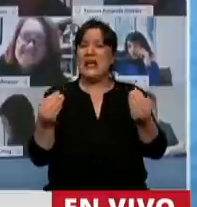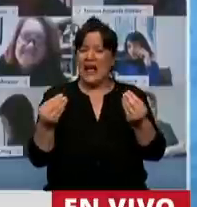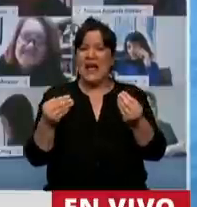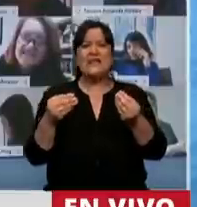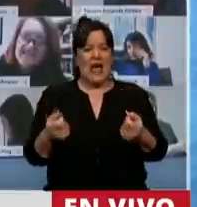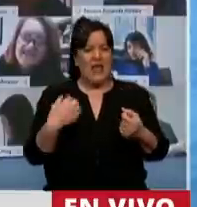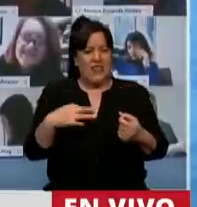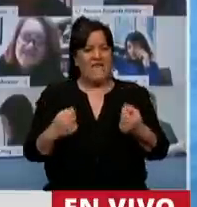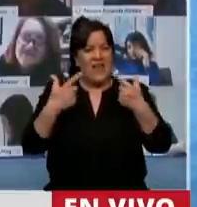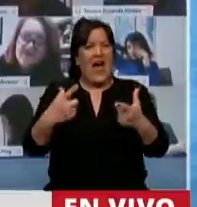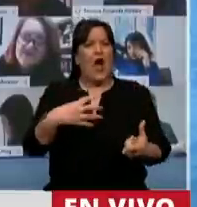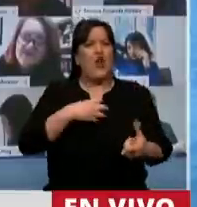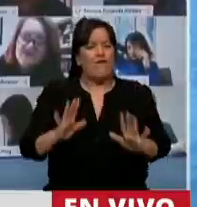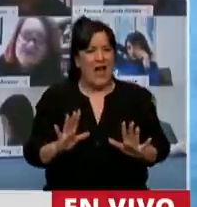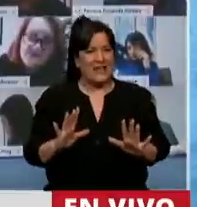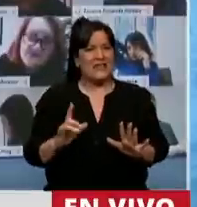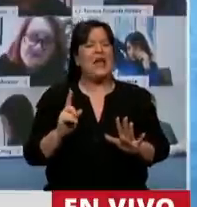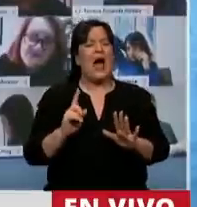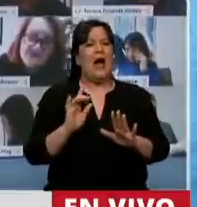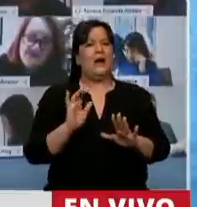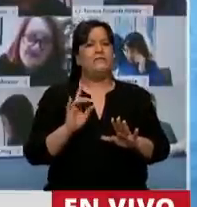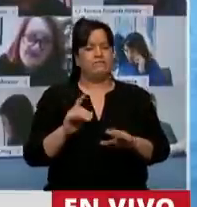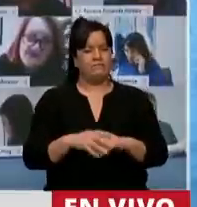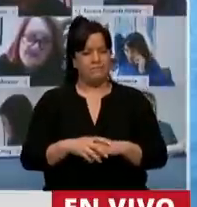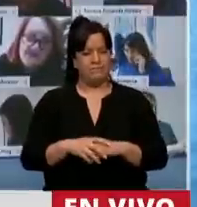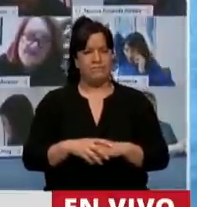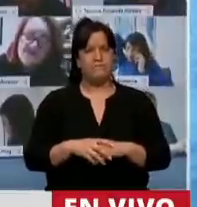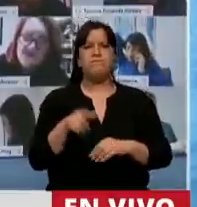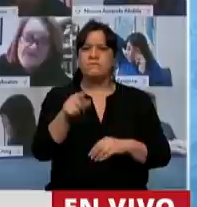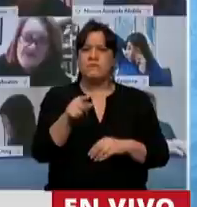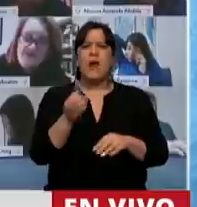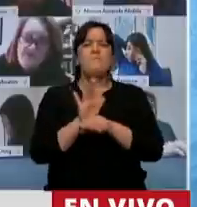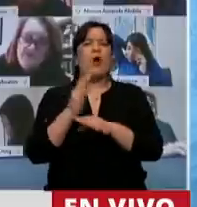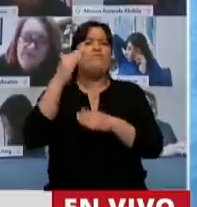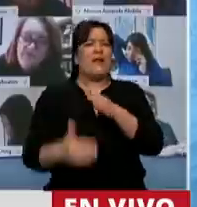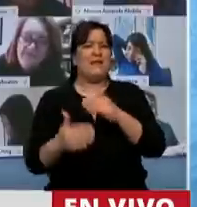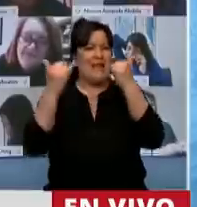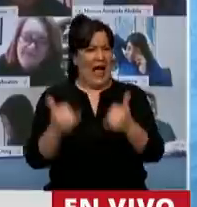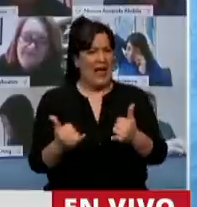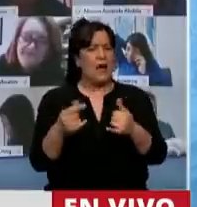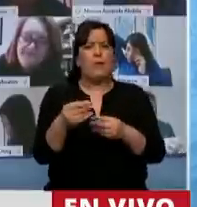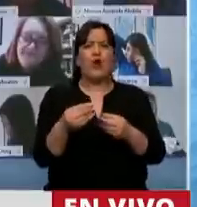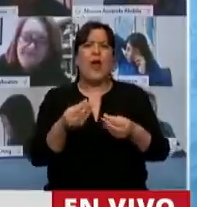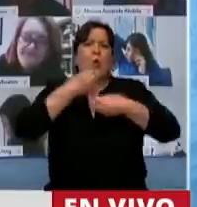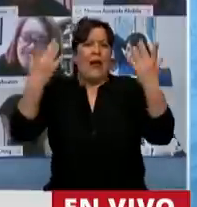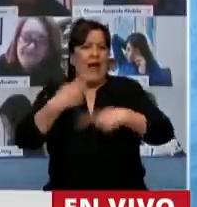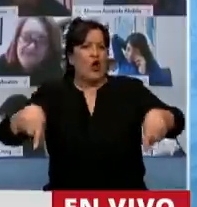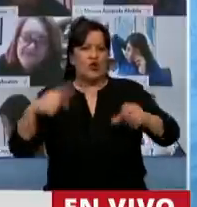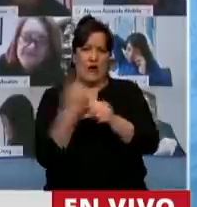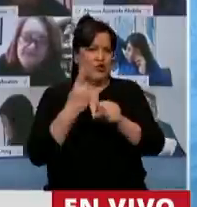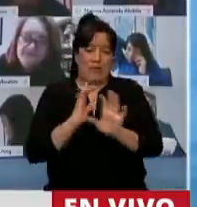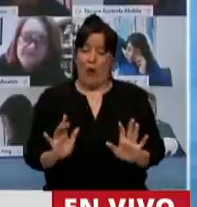confianza limitado, irrevocable. Es limitado porque no se puede hacer cualquier cosa,